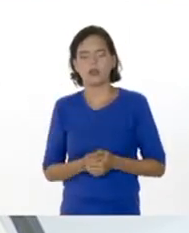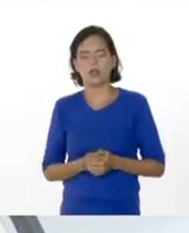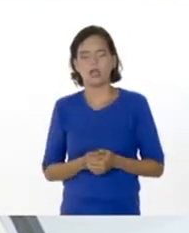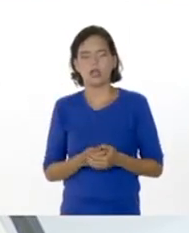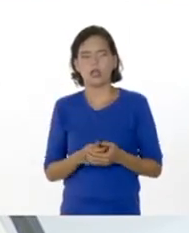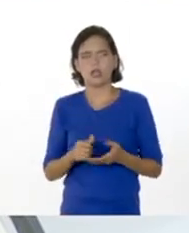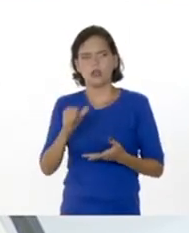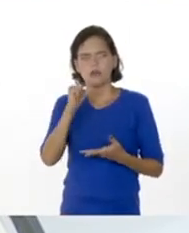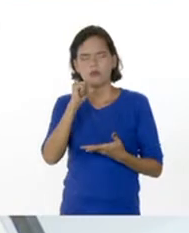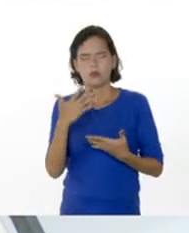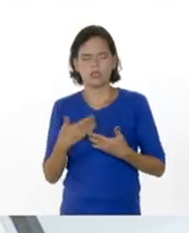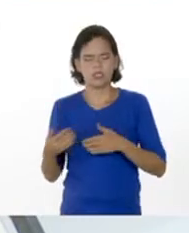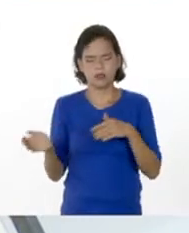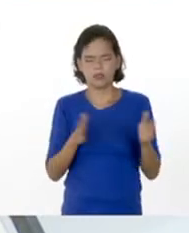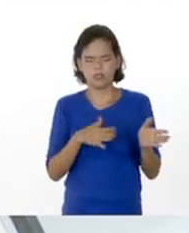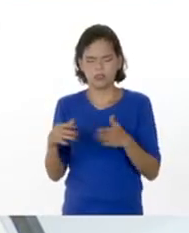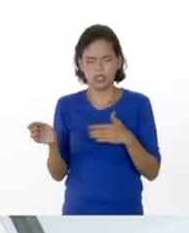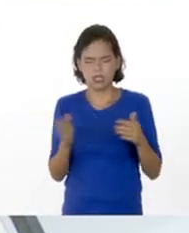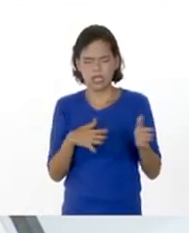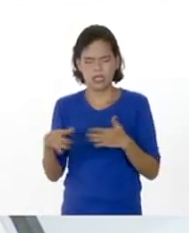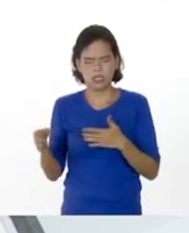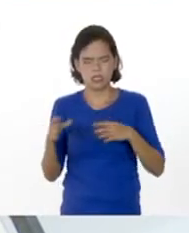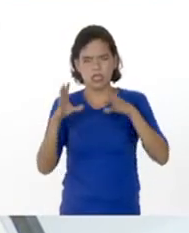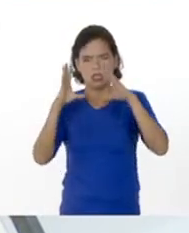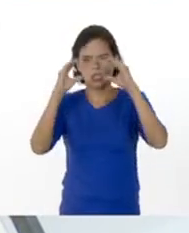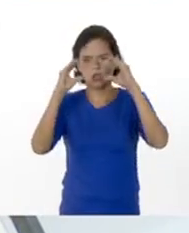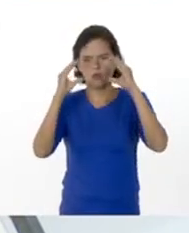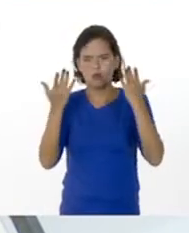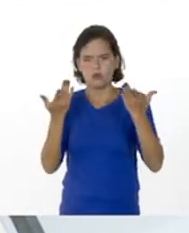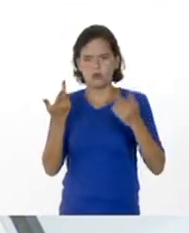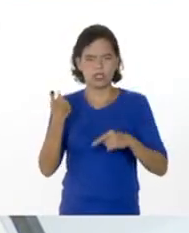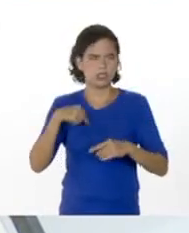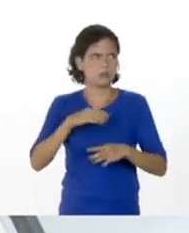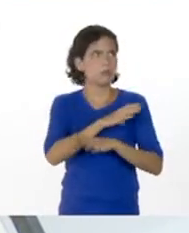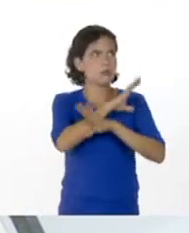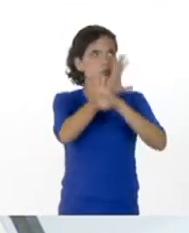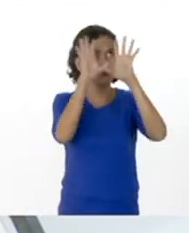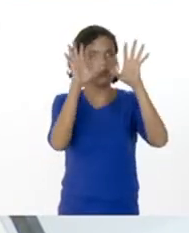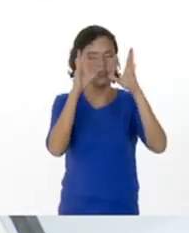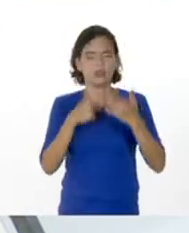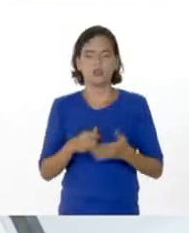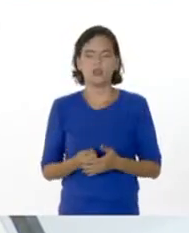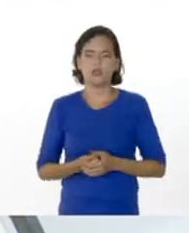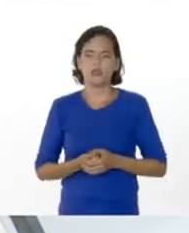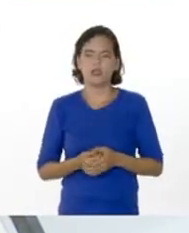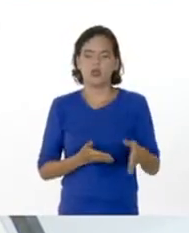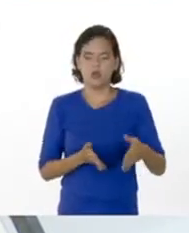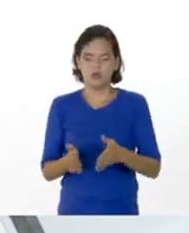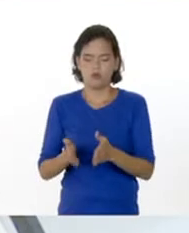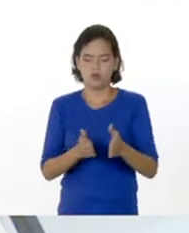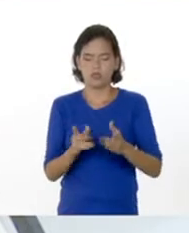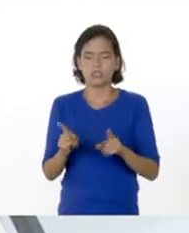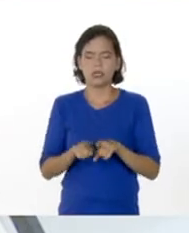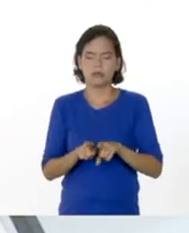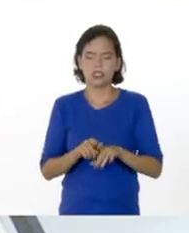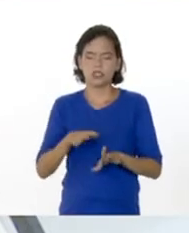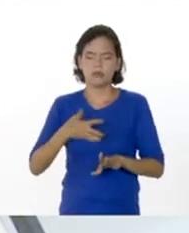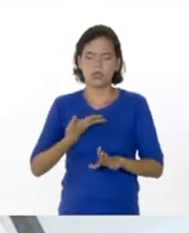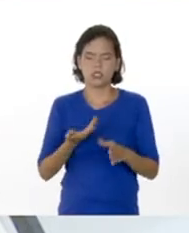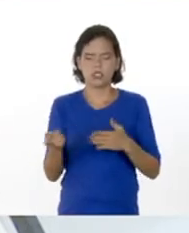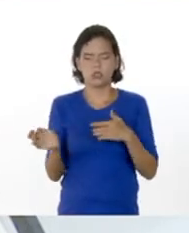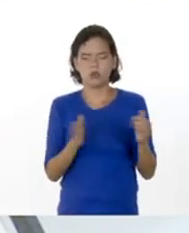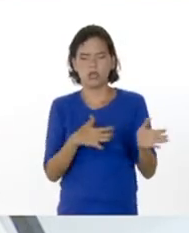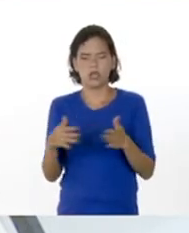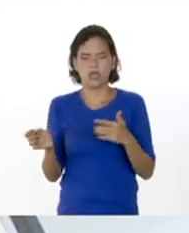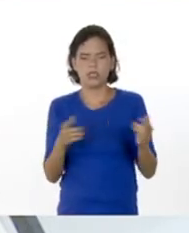pero es que usted está hablando del aire, las nubes, tenemos un espacio abierto. Pues los fluidos también se pueden dar en comprensión a través